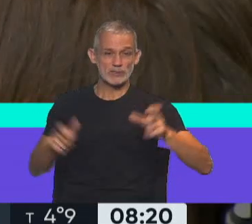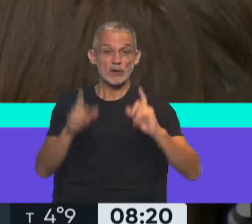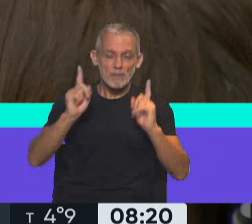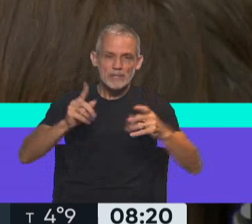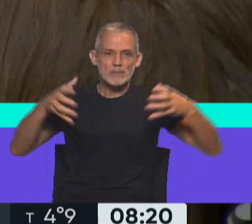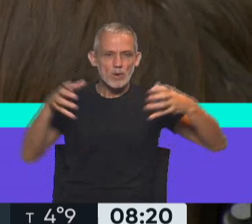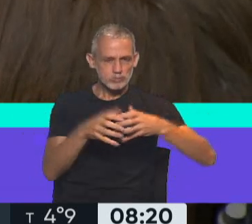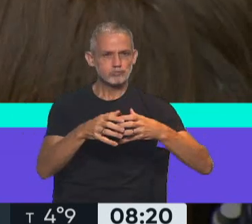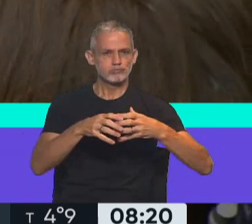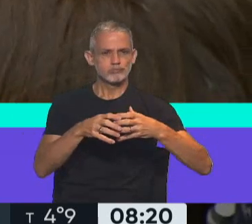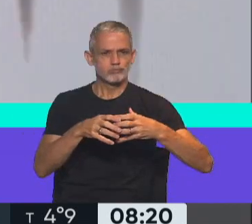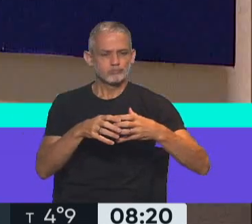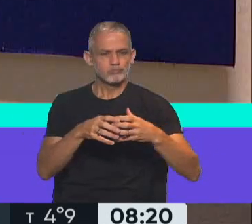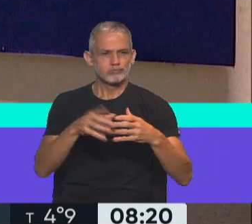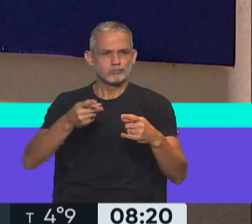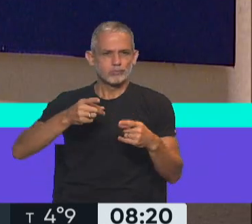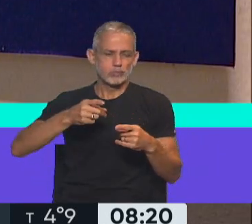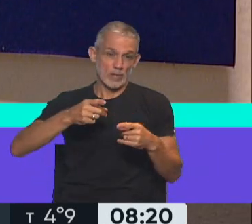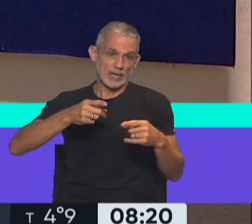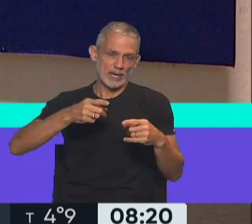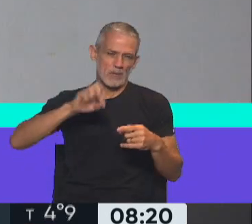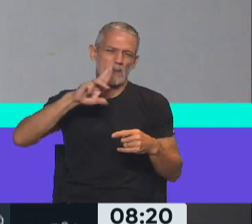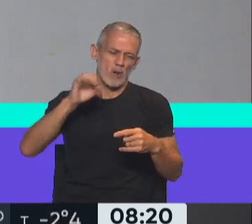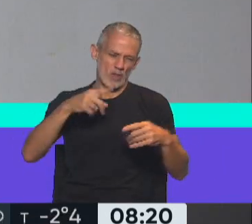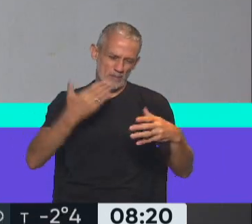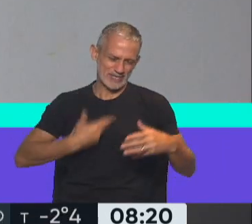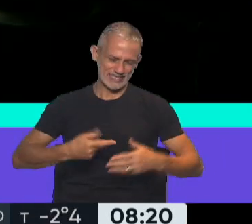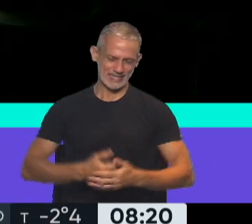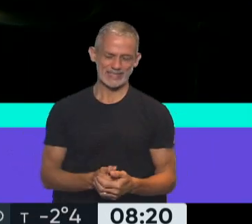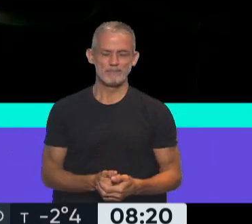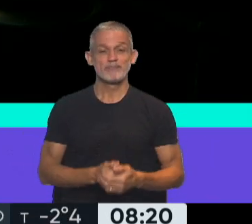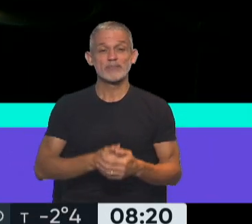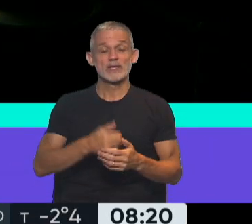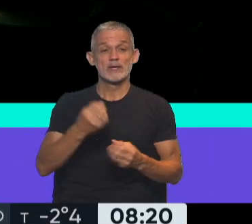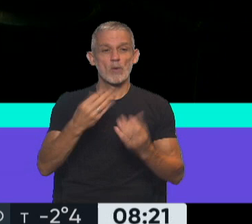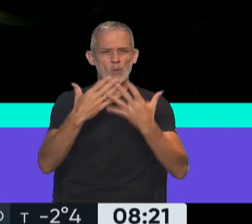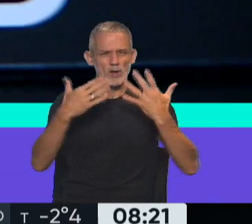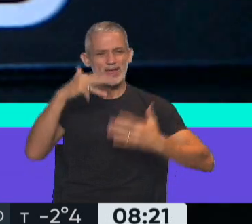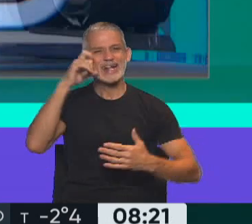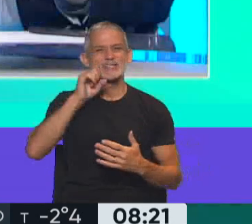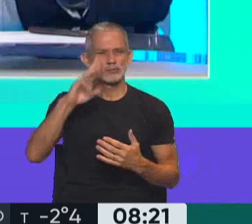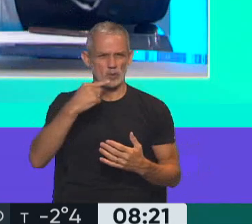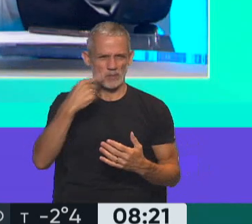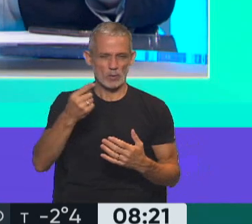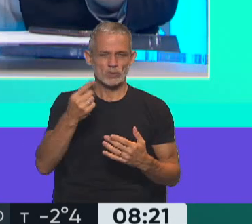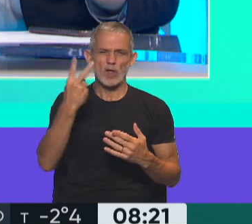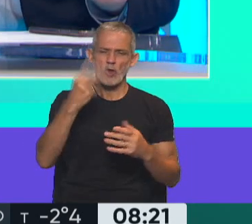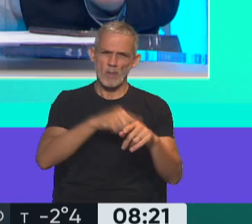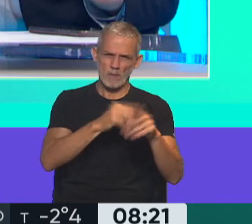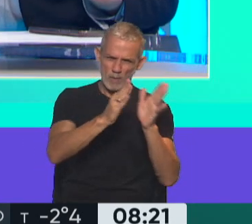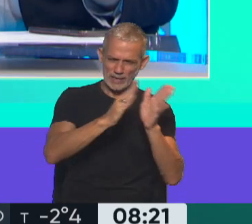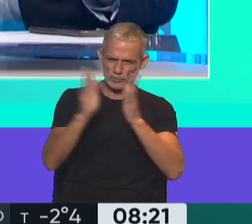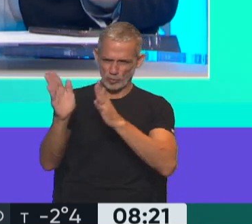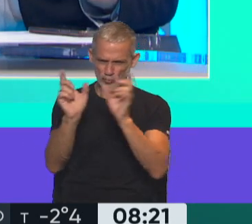partido de la coalición del presidente. Santiago, buen día. María, parece haber dos momentos. Esta primera